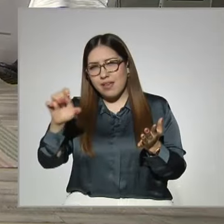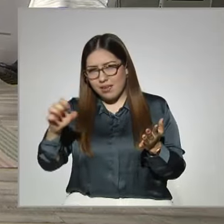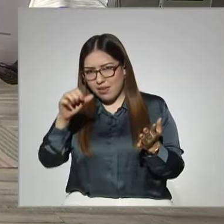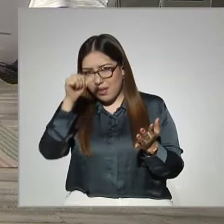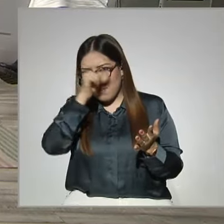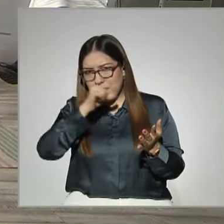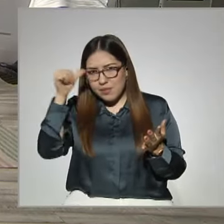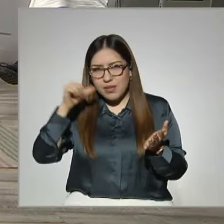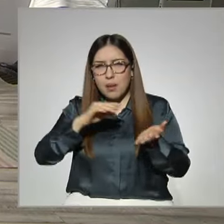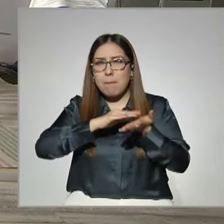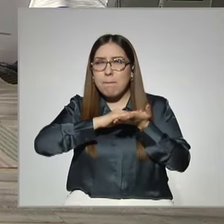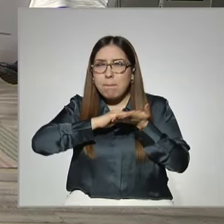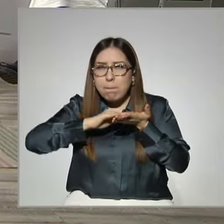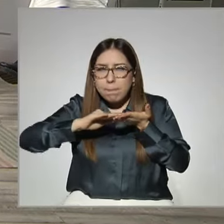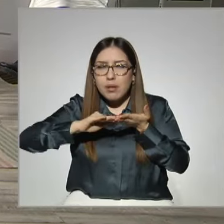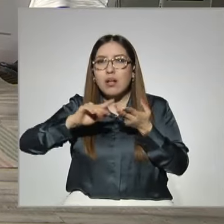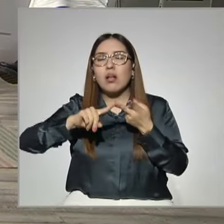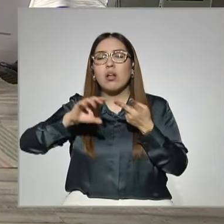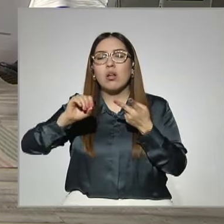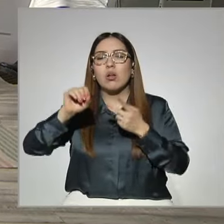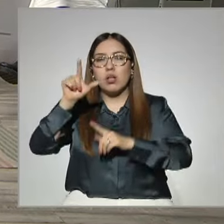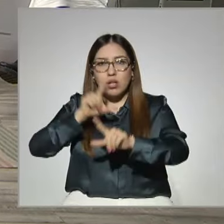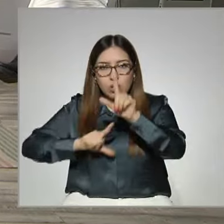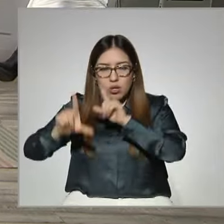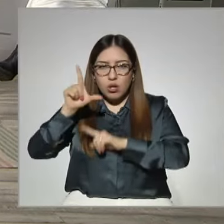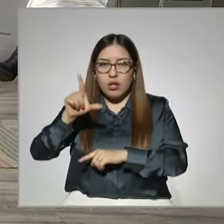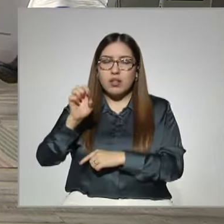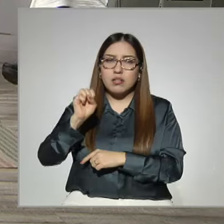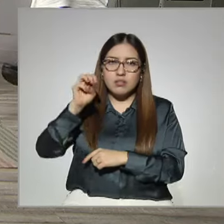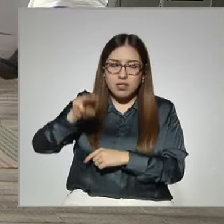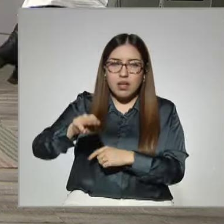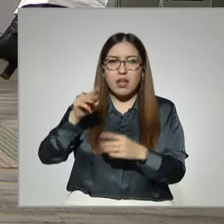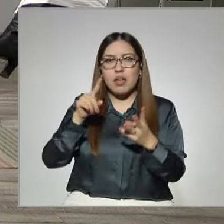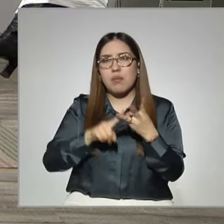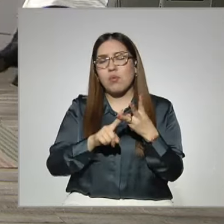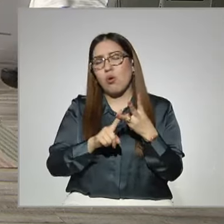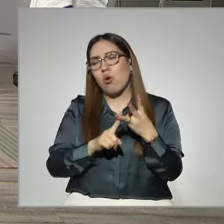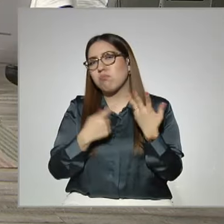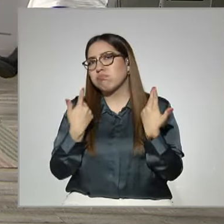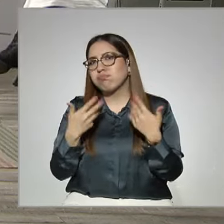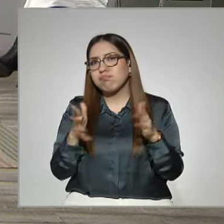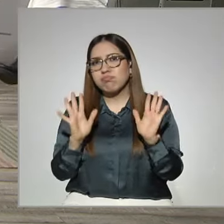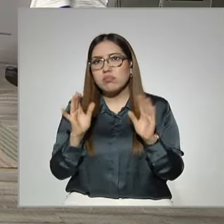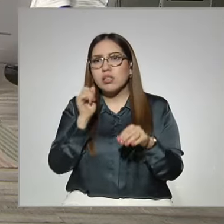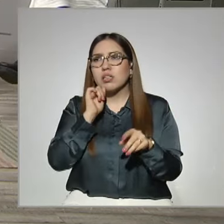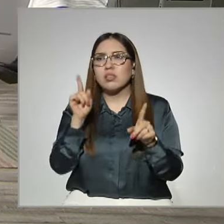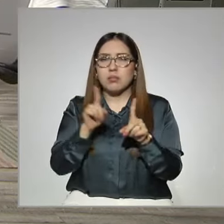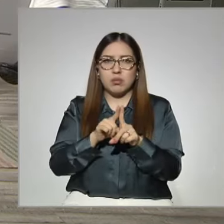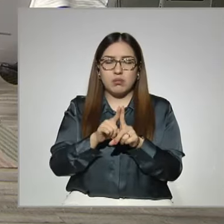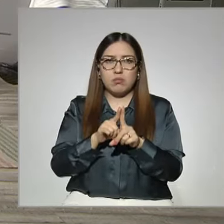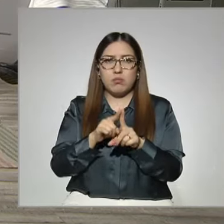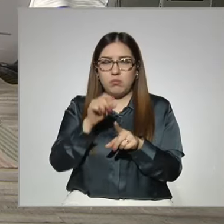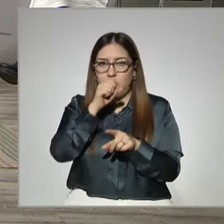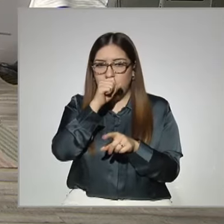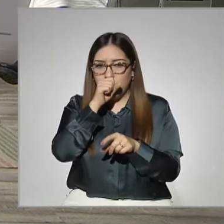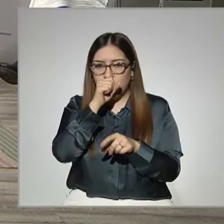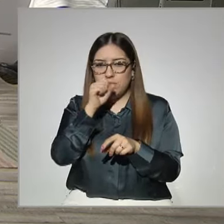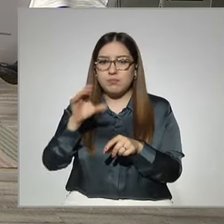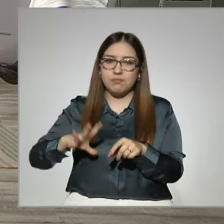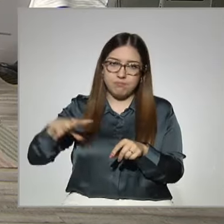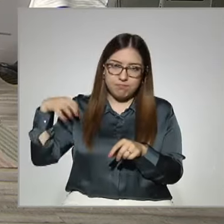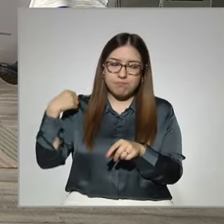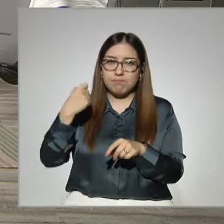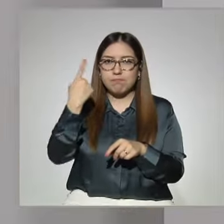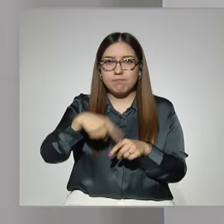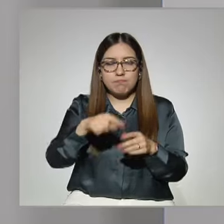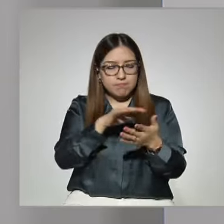especiales, asesores, el lenguaje de señas, o incluso se puede hacer el esfuerzo para traducir a